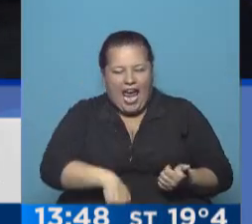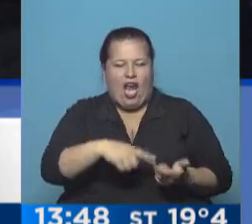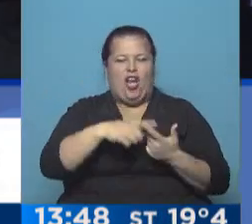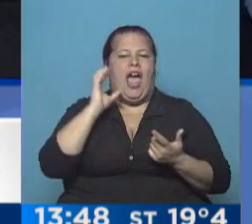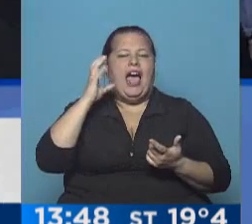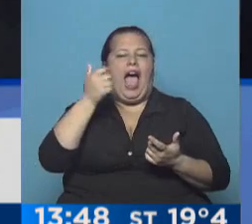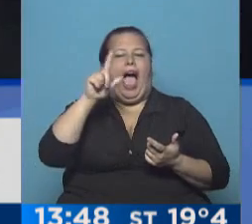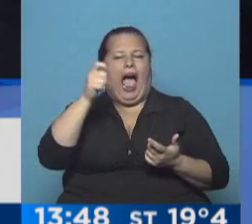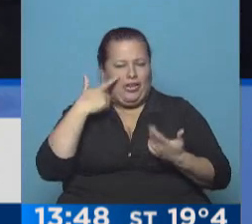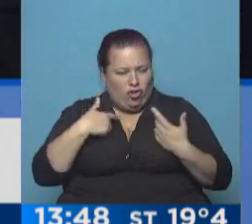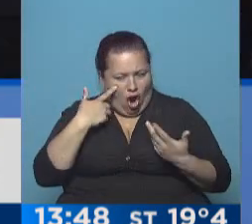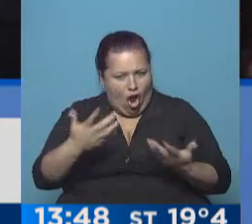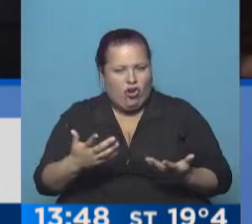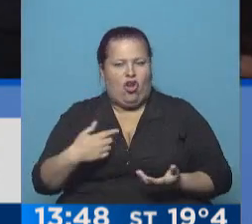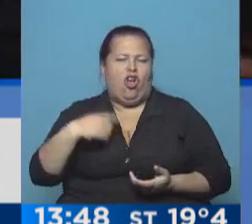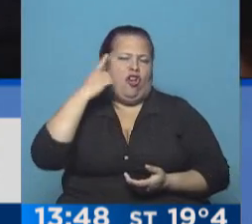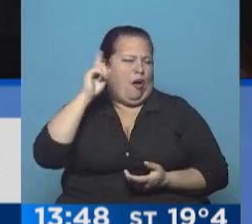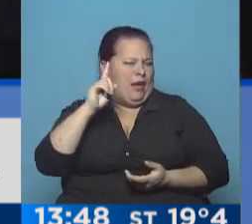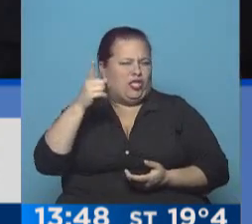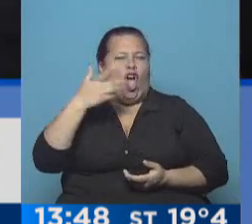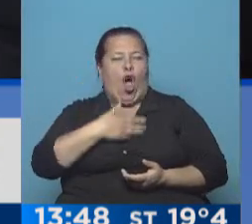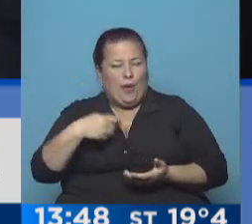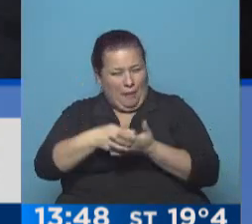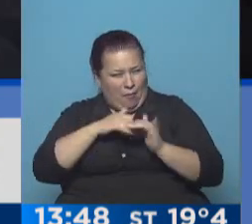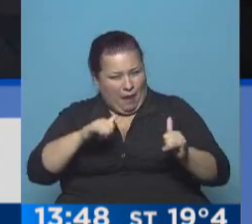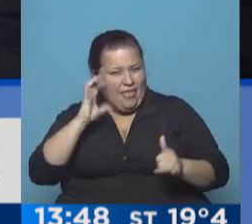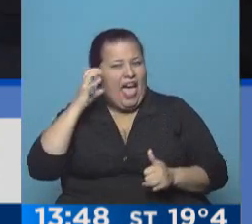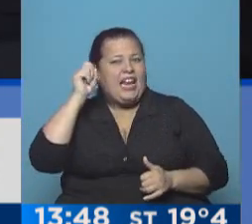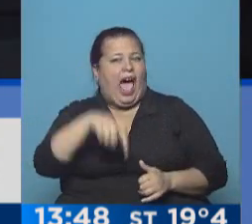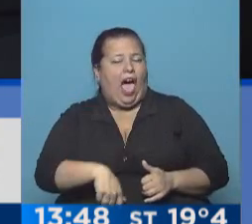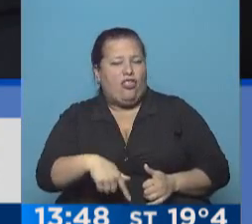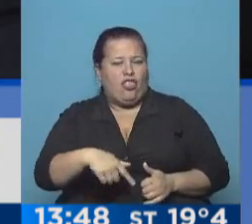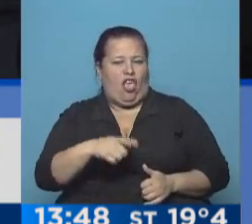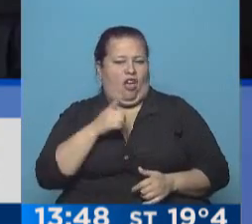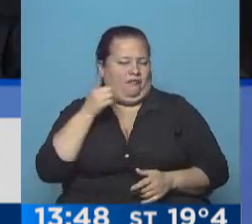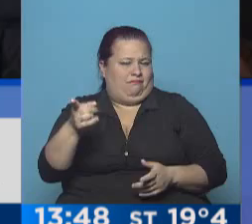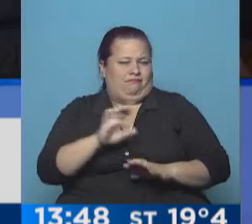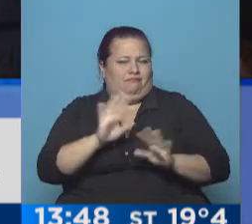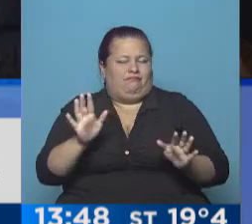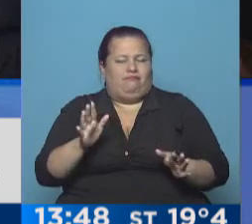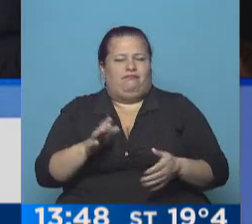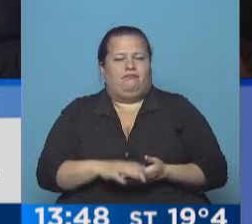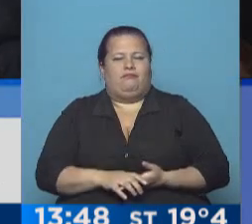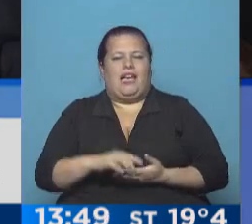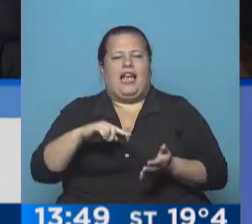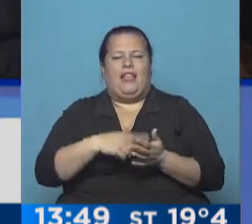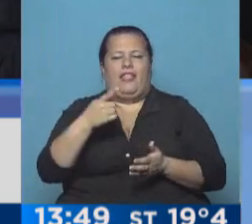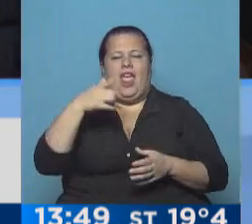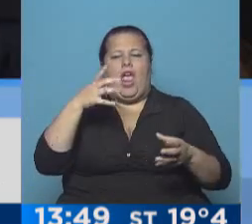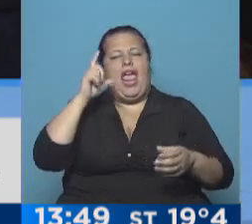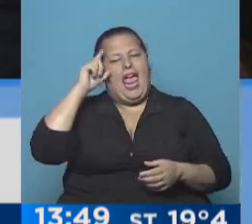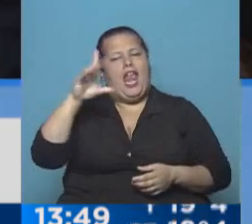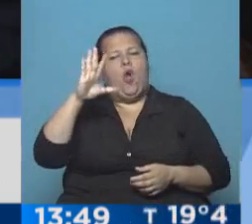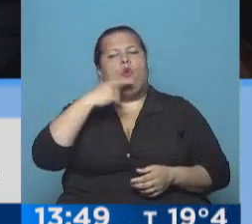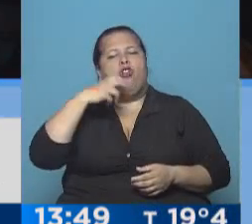Radio Alas, que la conozco, no creo que el gobierno porteño pauten Radio Alas, una radio anarquista de la ciudad del Bolsón.